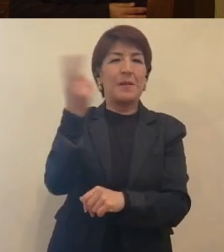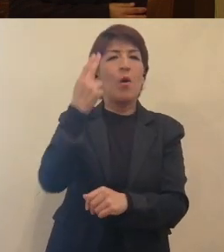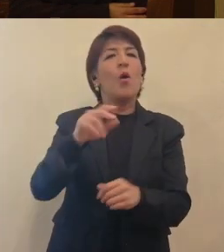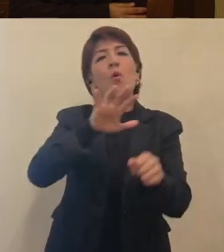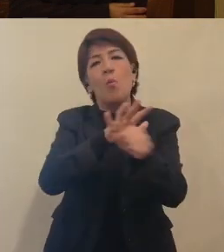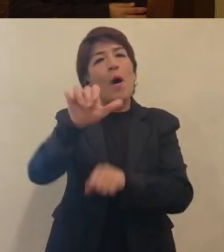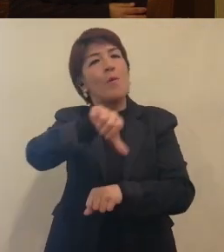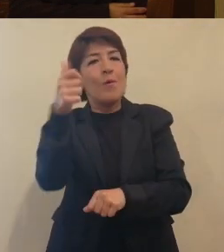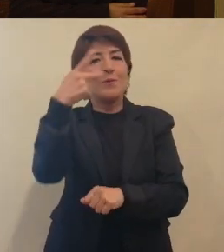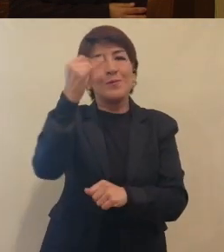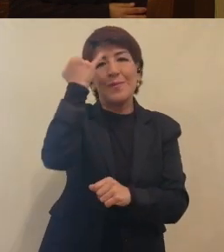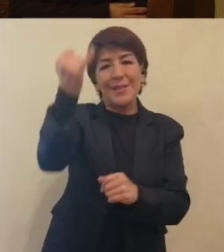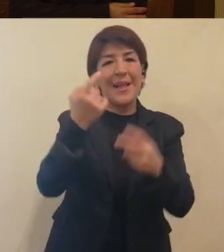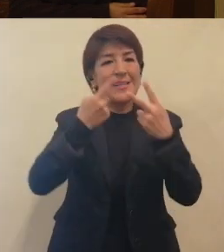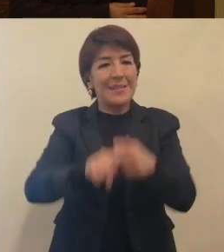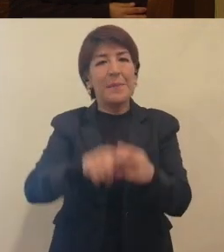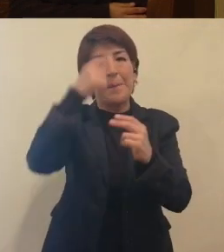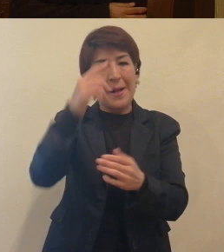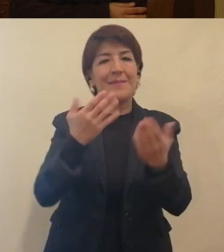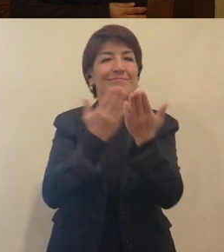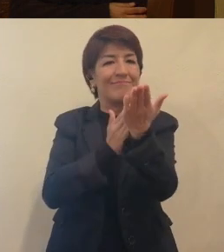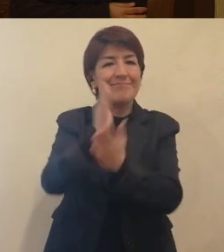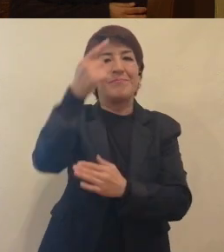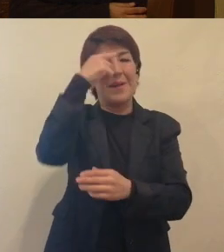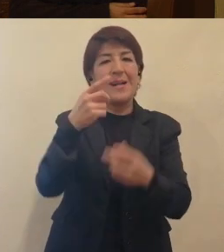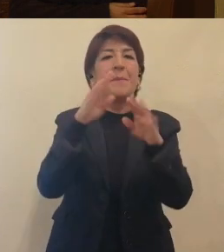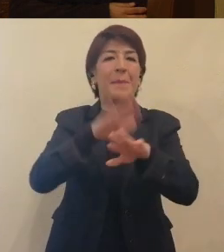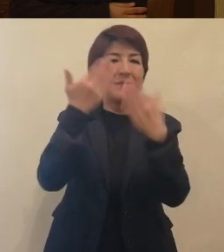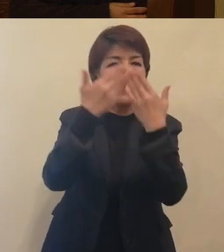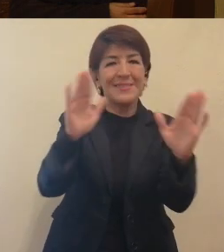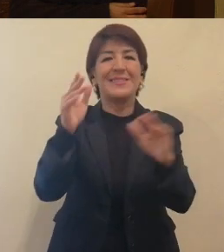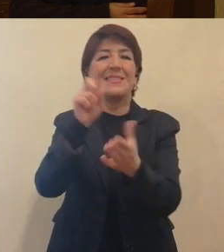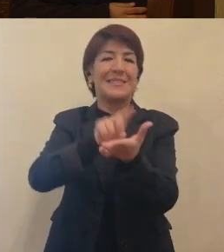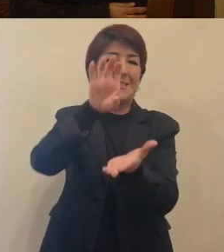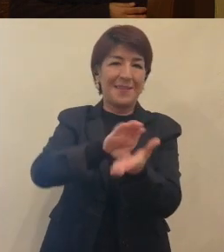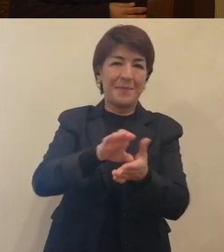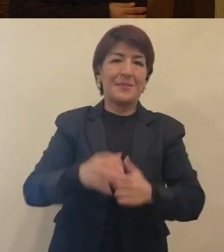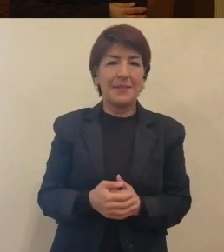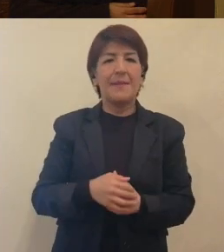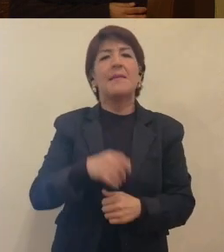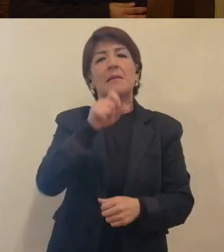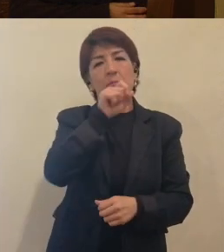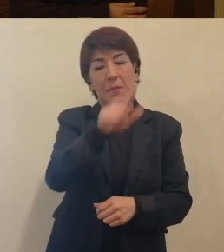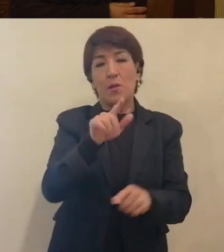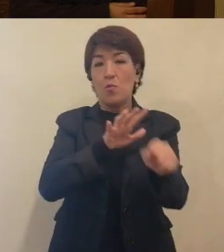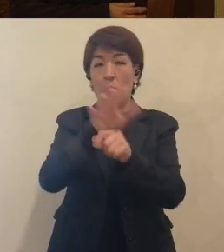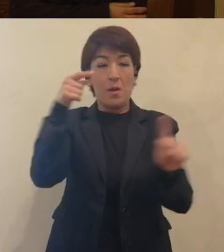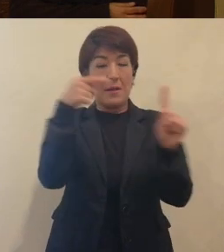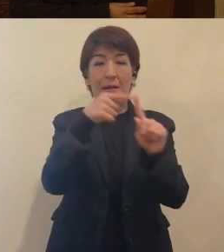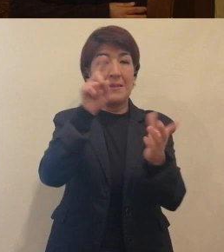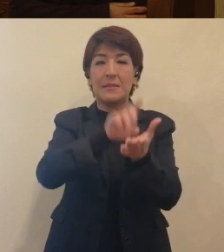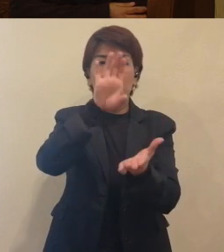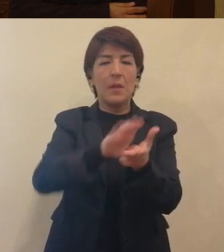otras iniciativas existen dentro de la Facultad sobre la inclusión a la discapacidad? Bueno, en el caso de la discapacidad